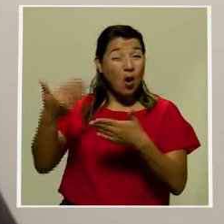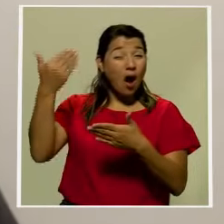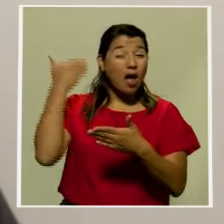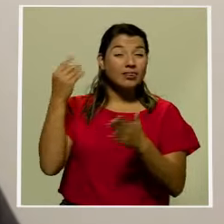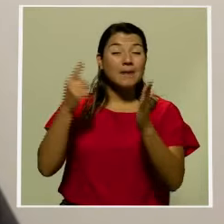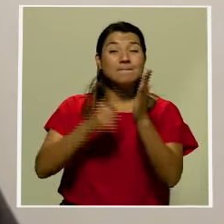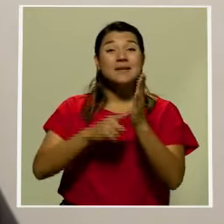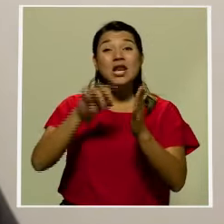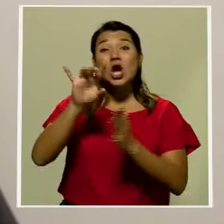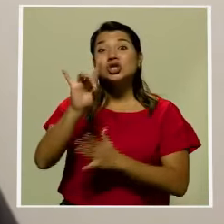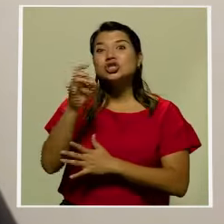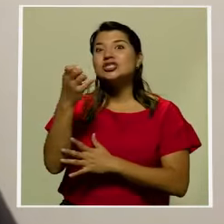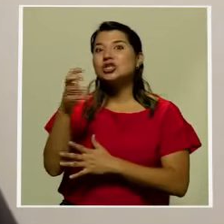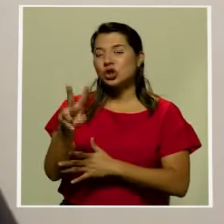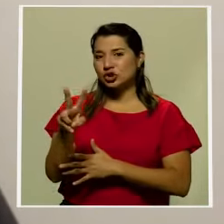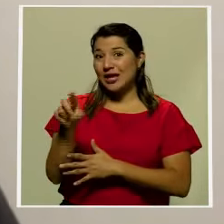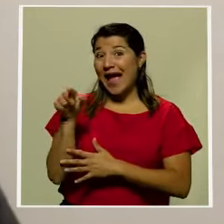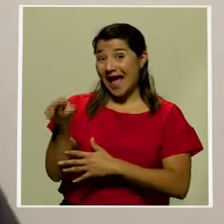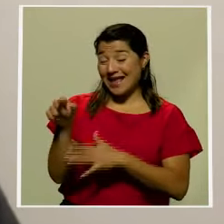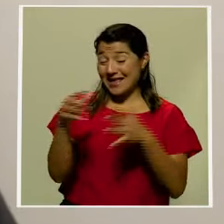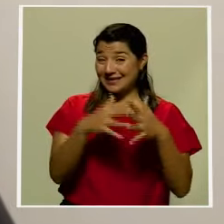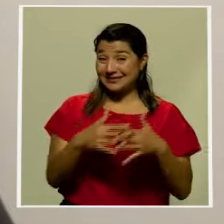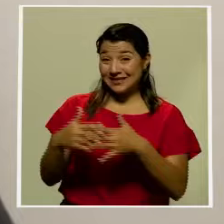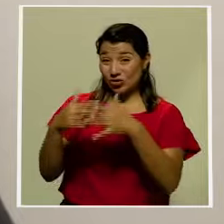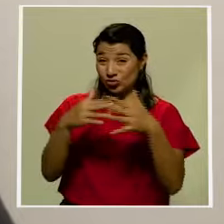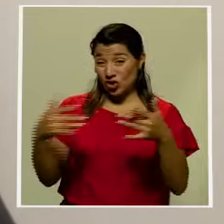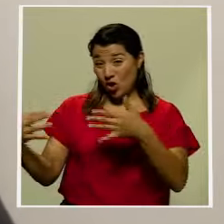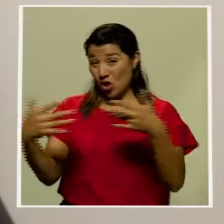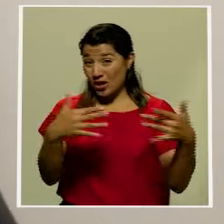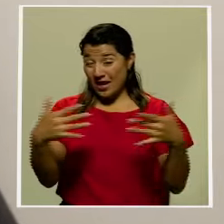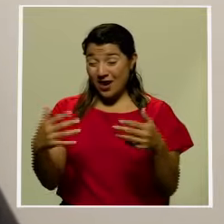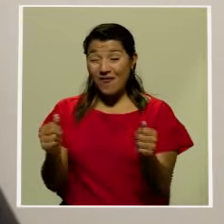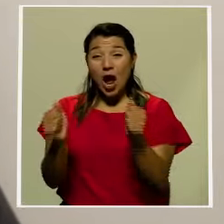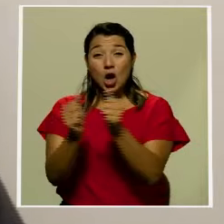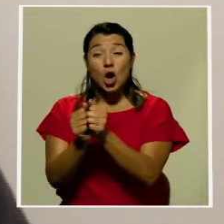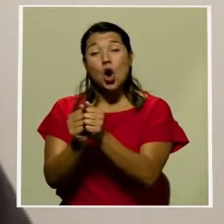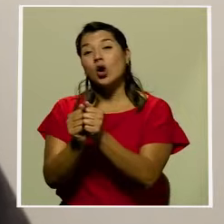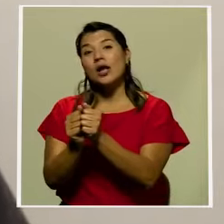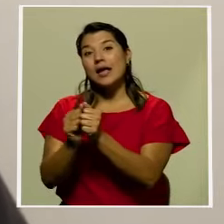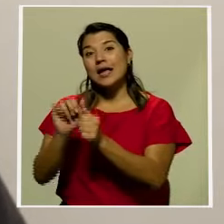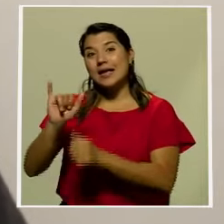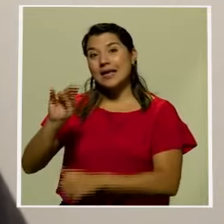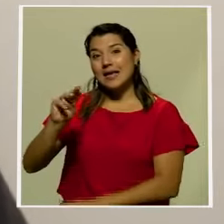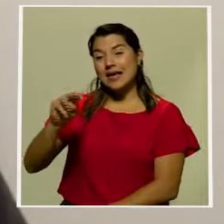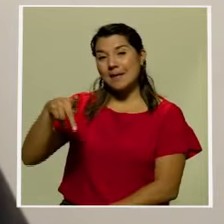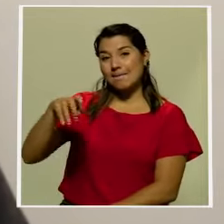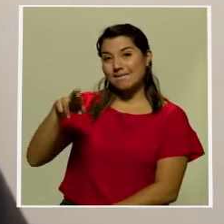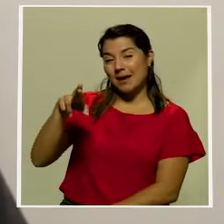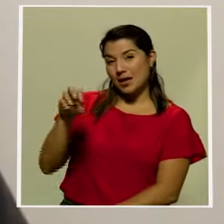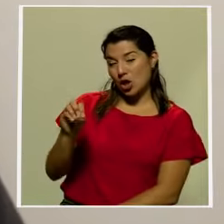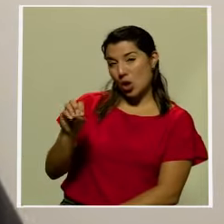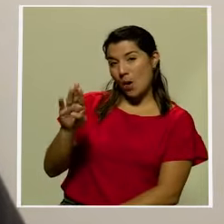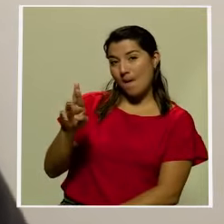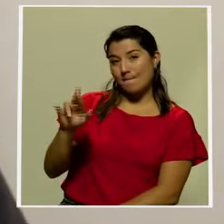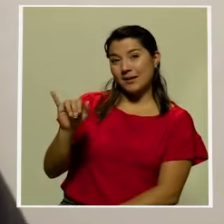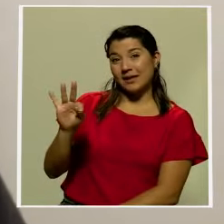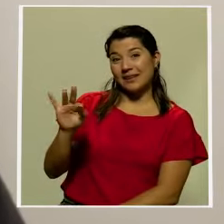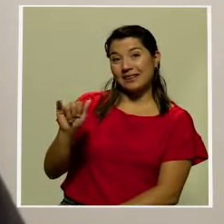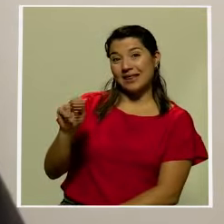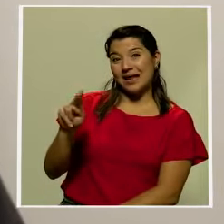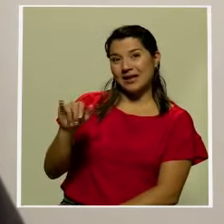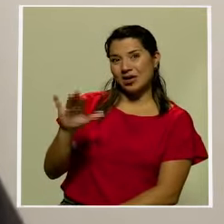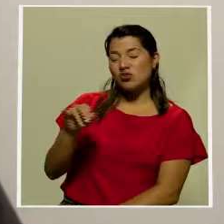imagínese, cuando estaba Estados Unidos en guerra con el Imperio Británico y tomaron el Capitolio de Estados Unidos. Ha sido impresionante y creo que la